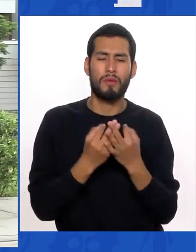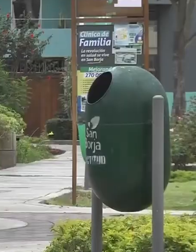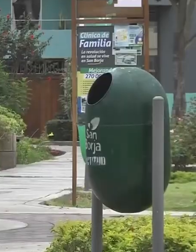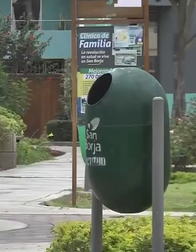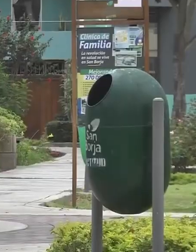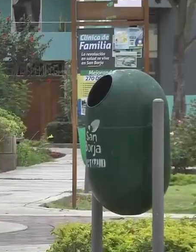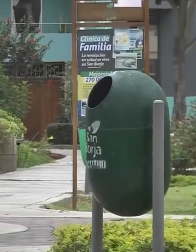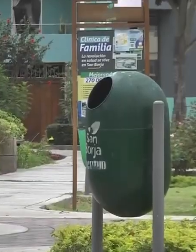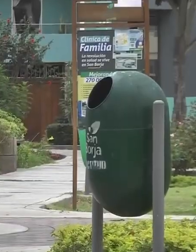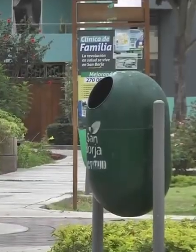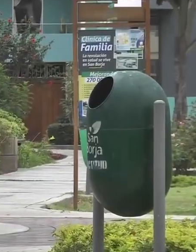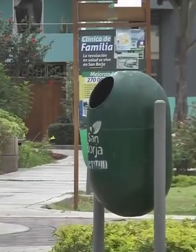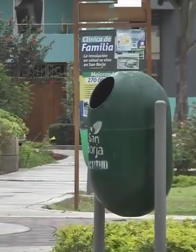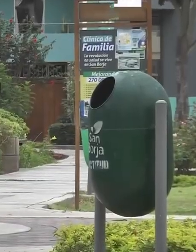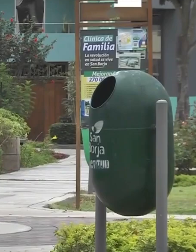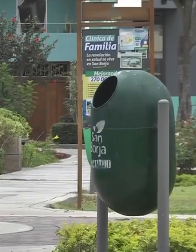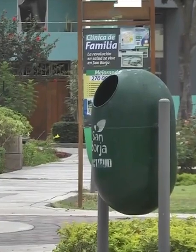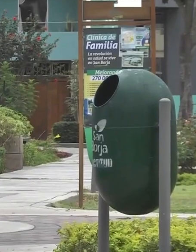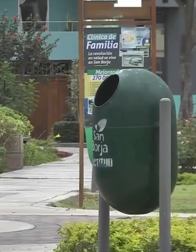familia